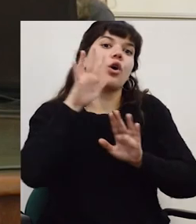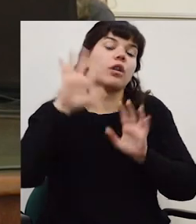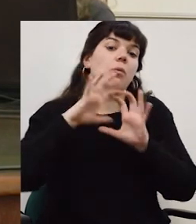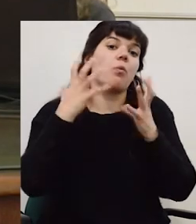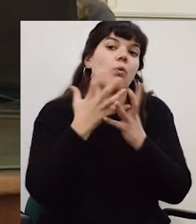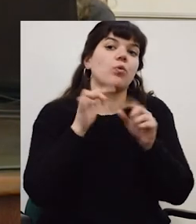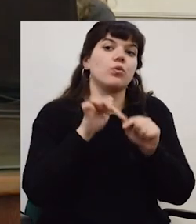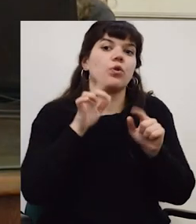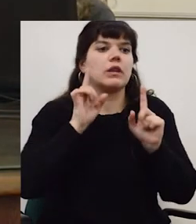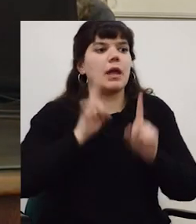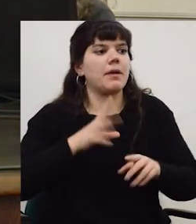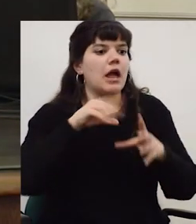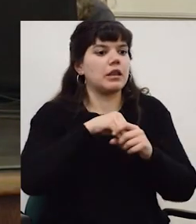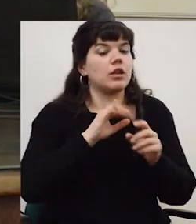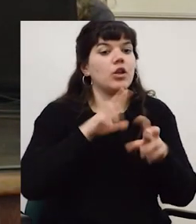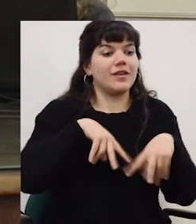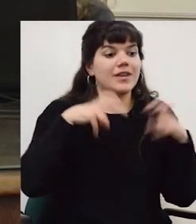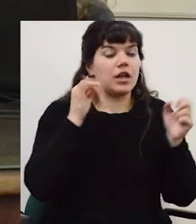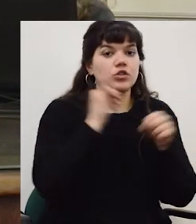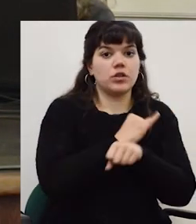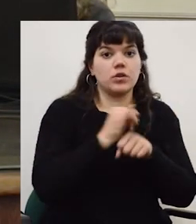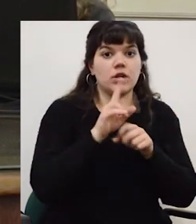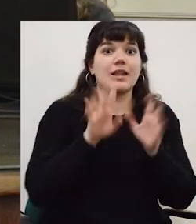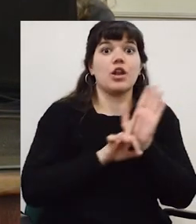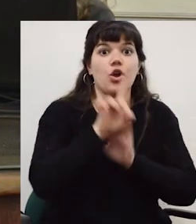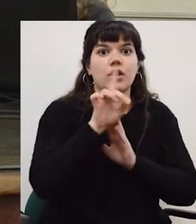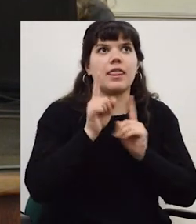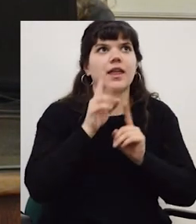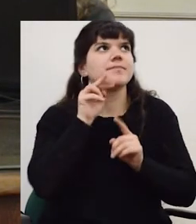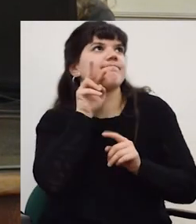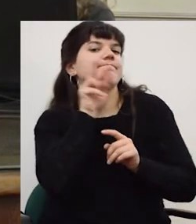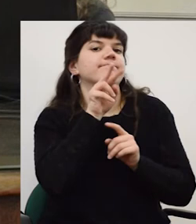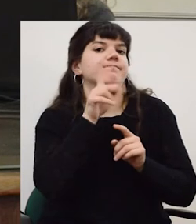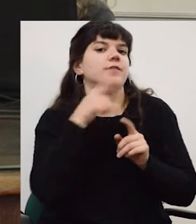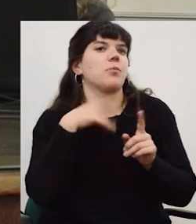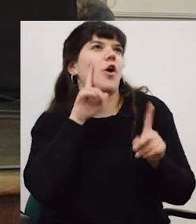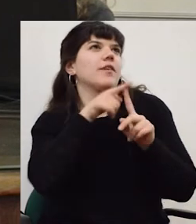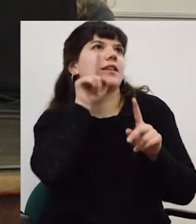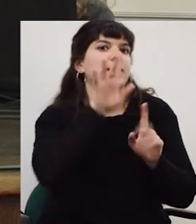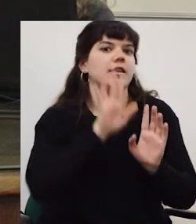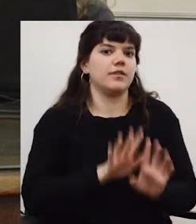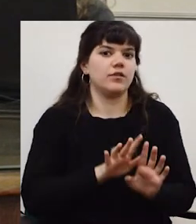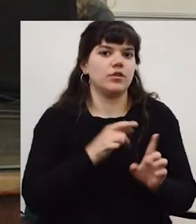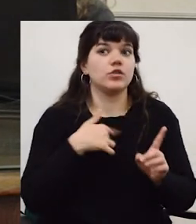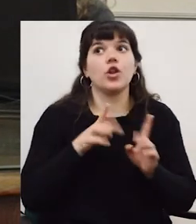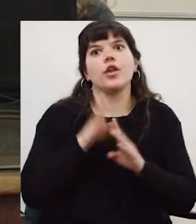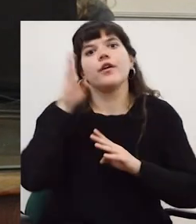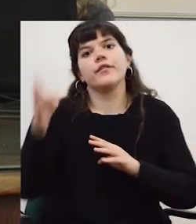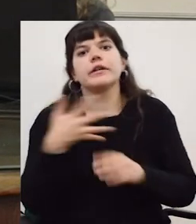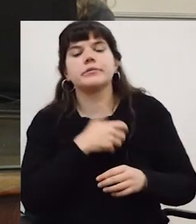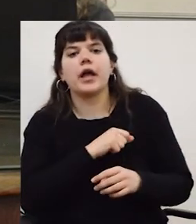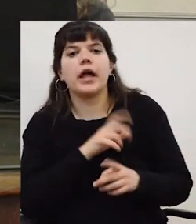imaginario de que el hemisferio norte y los centros de investigación académicos del hemisferio norte son hacia donde hay que mirar